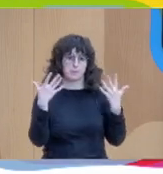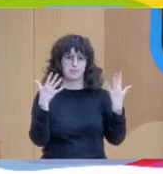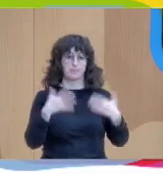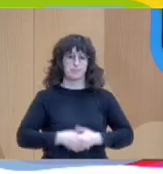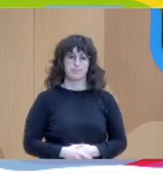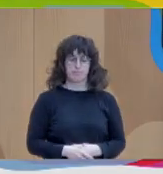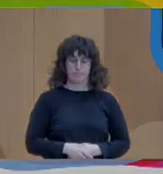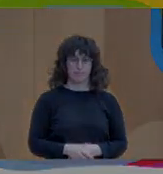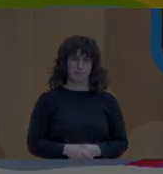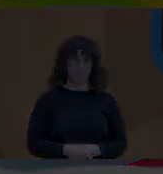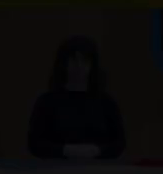a la Asociación EUNATE a la Asociación EUNATE